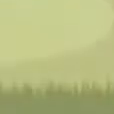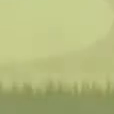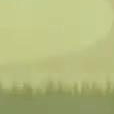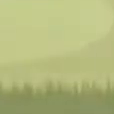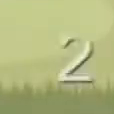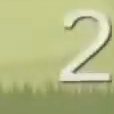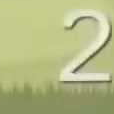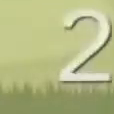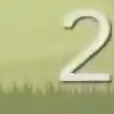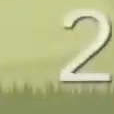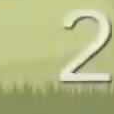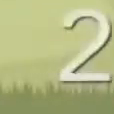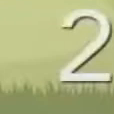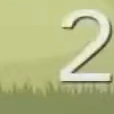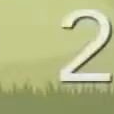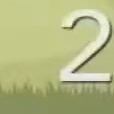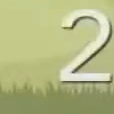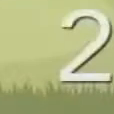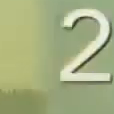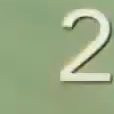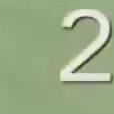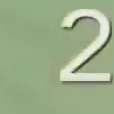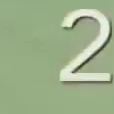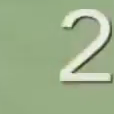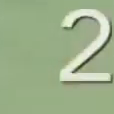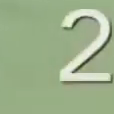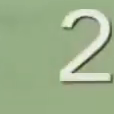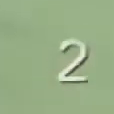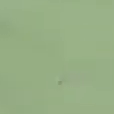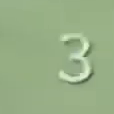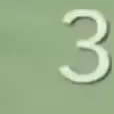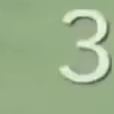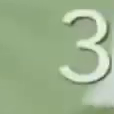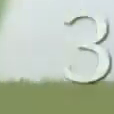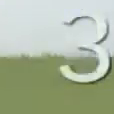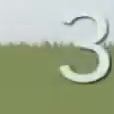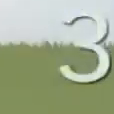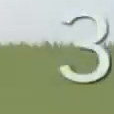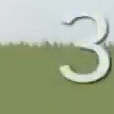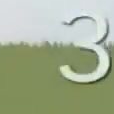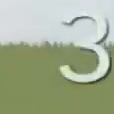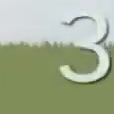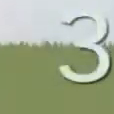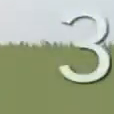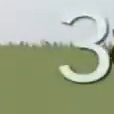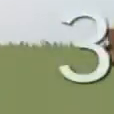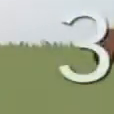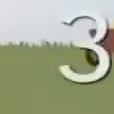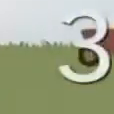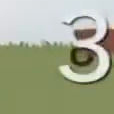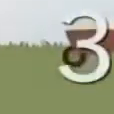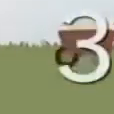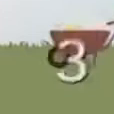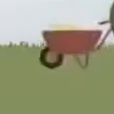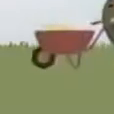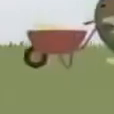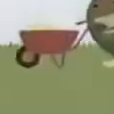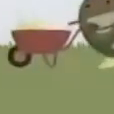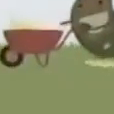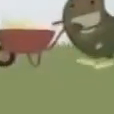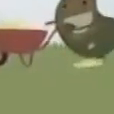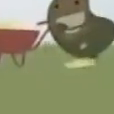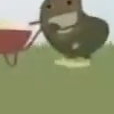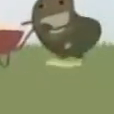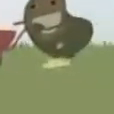adecuado. Regla número dos. Guardar los agroquímicos bajo llave. Y regla número tres. Llevar los envases vacíos